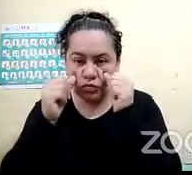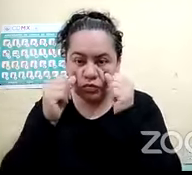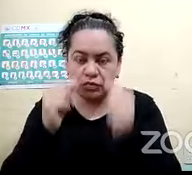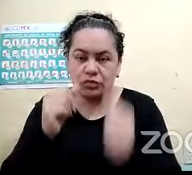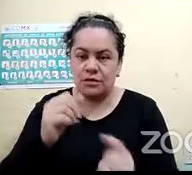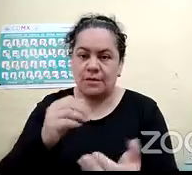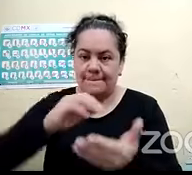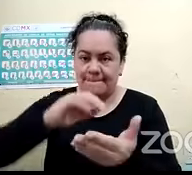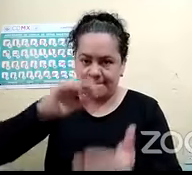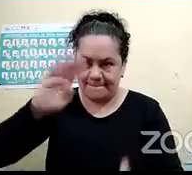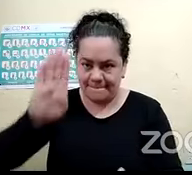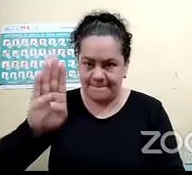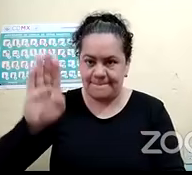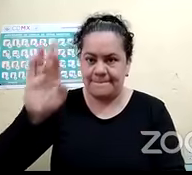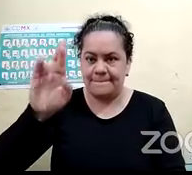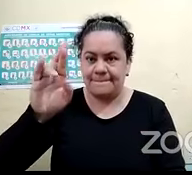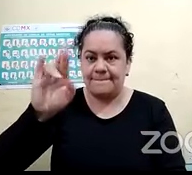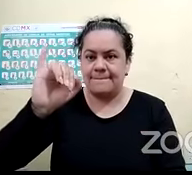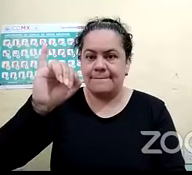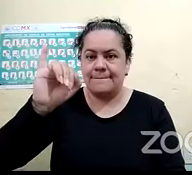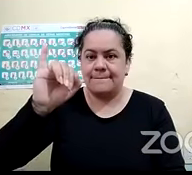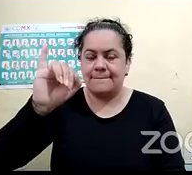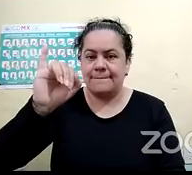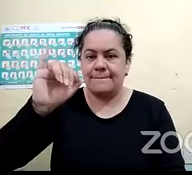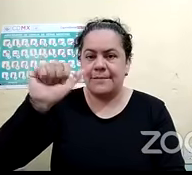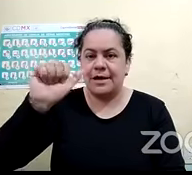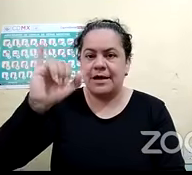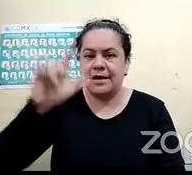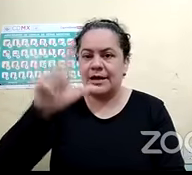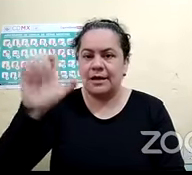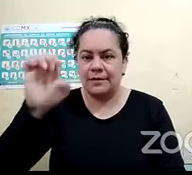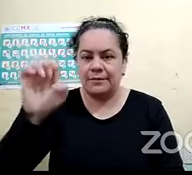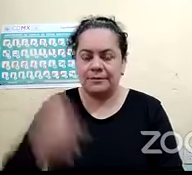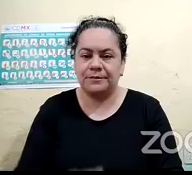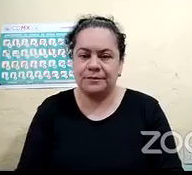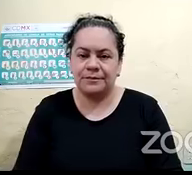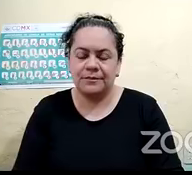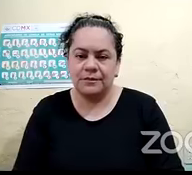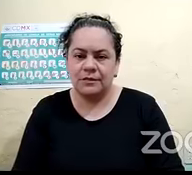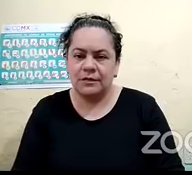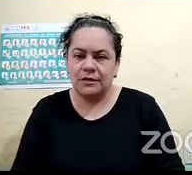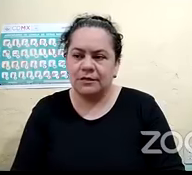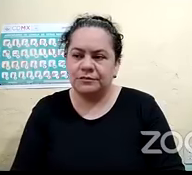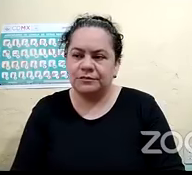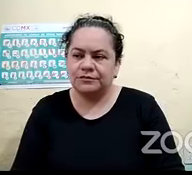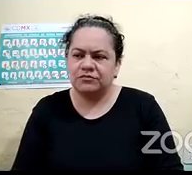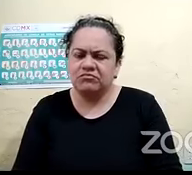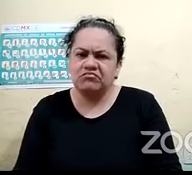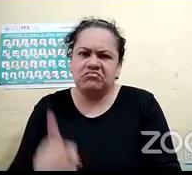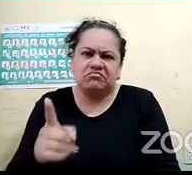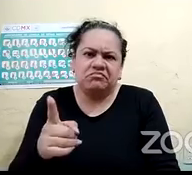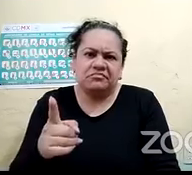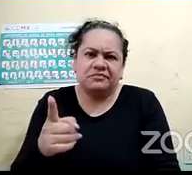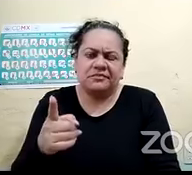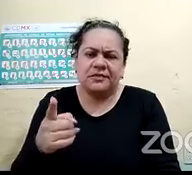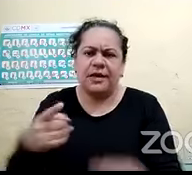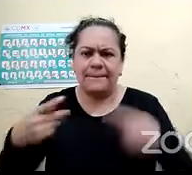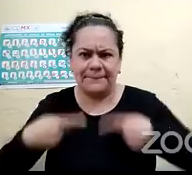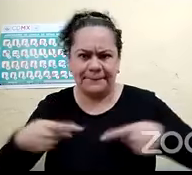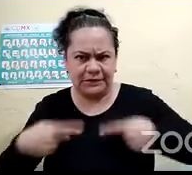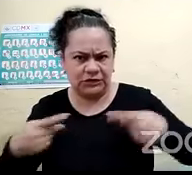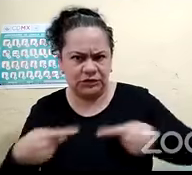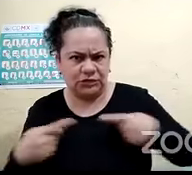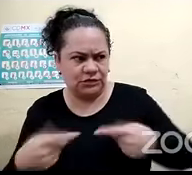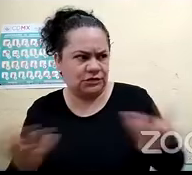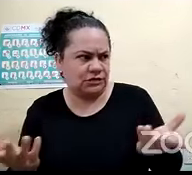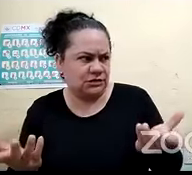muchos creen que por la llegada de la tecnología era un